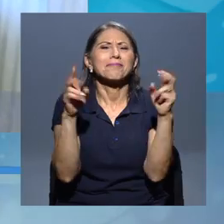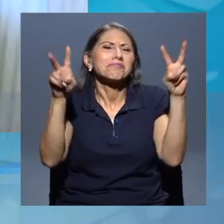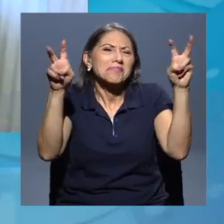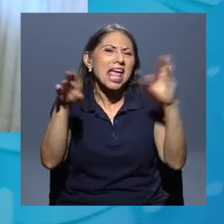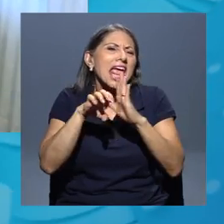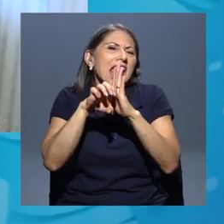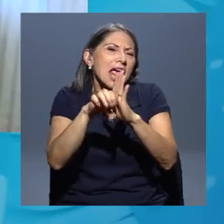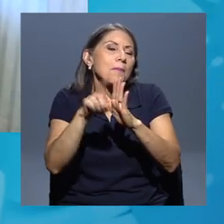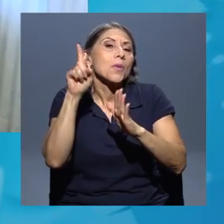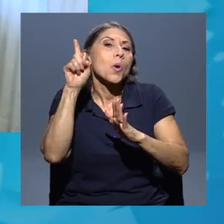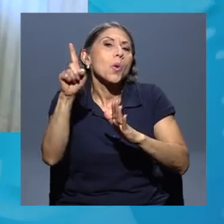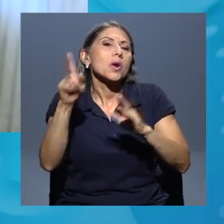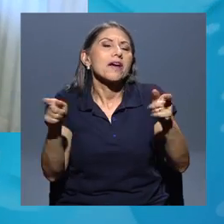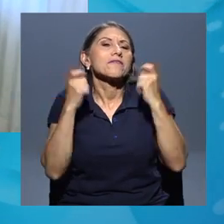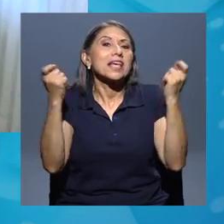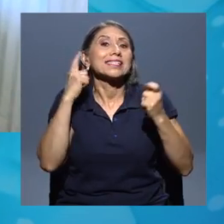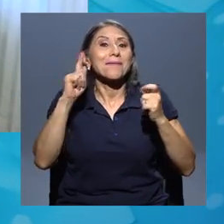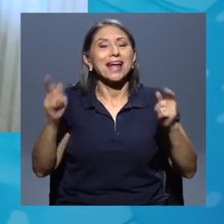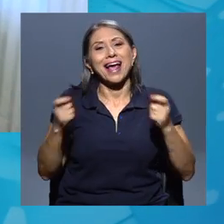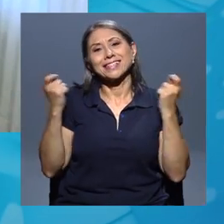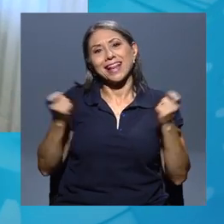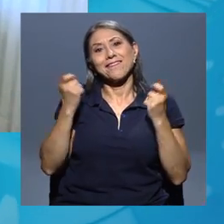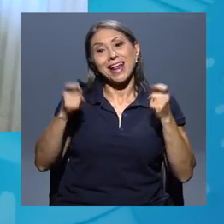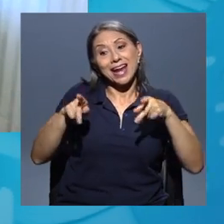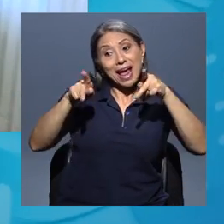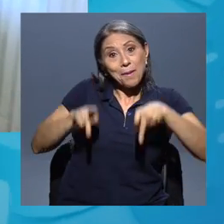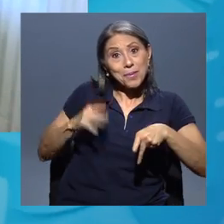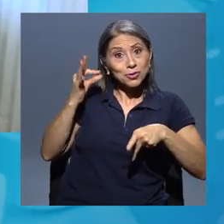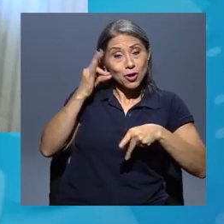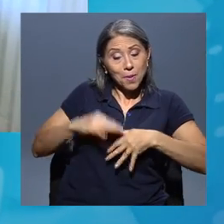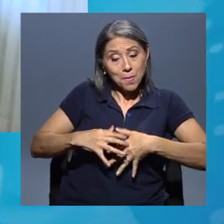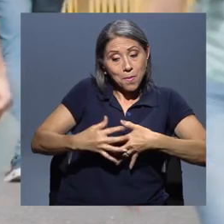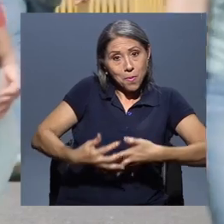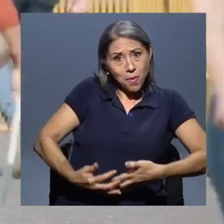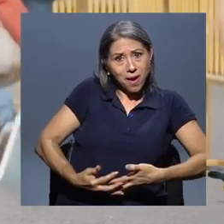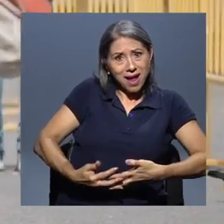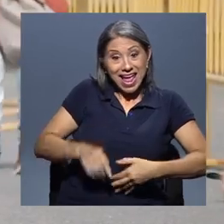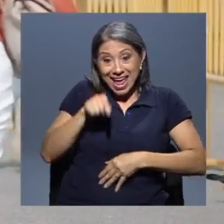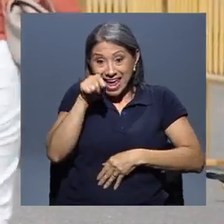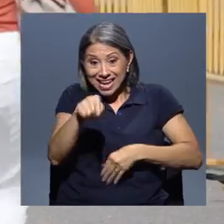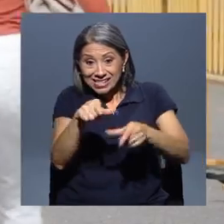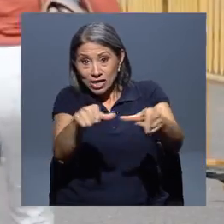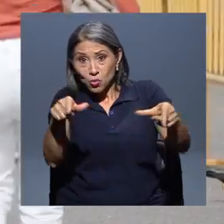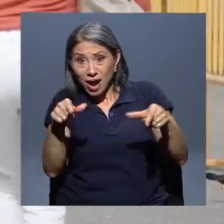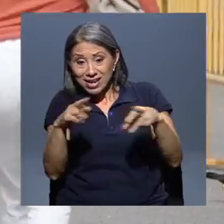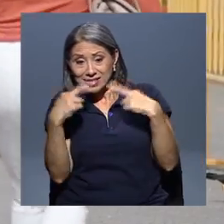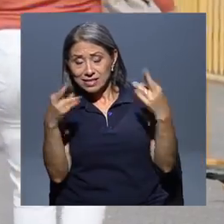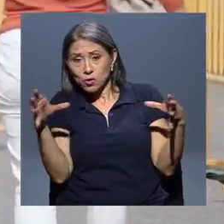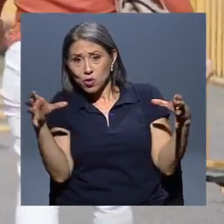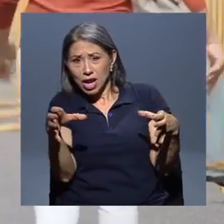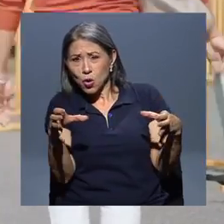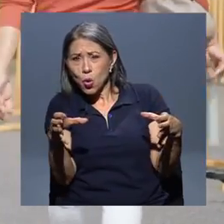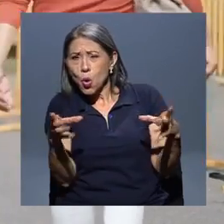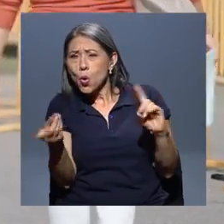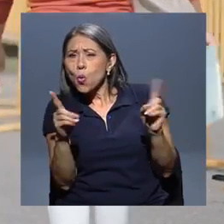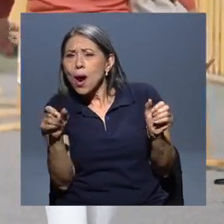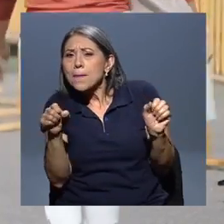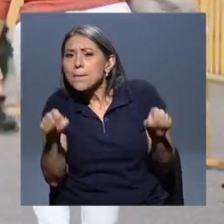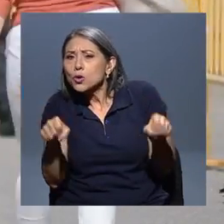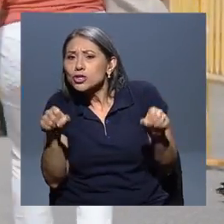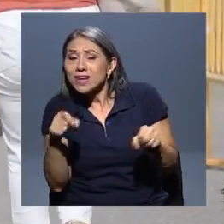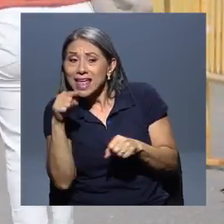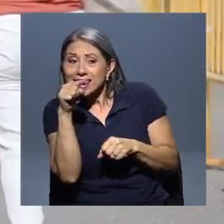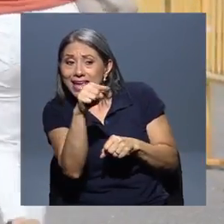adultos, cuál es la probabilidad de que una persona esté contagiada? Y en consecuencia, ¿cuál es el riesgo que yo